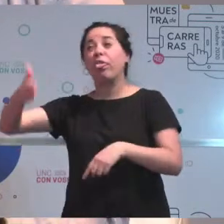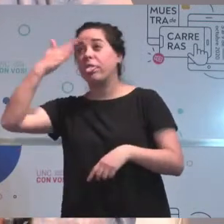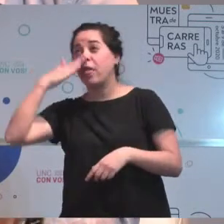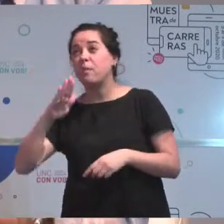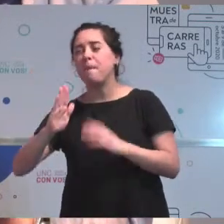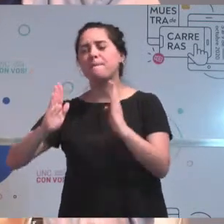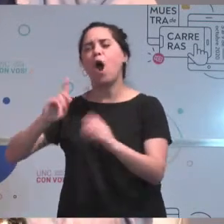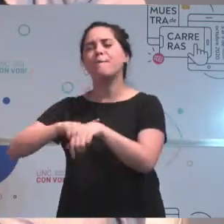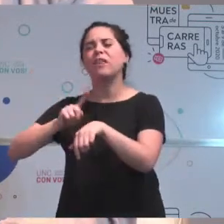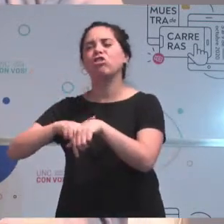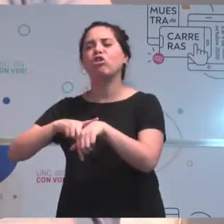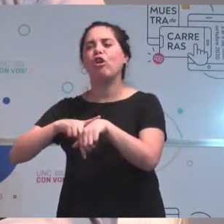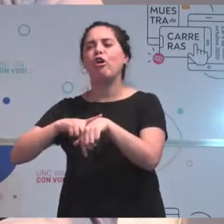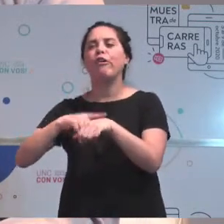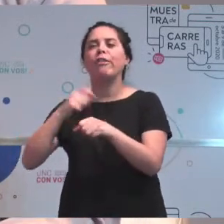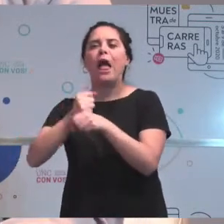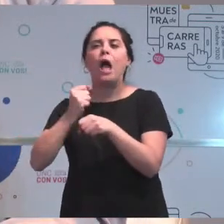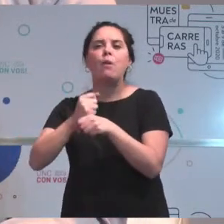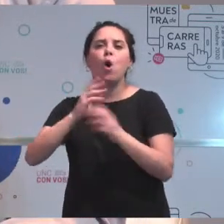urbanos, temas rurales,